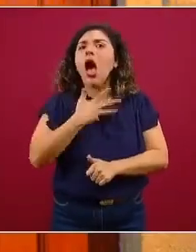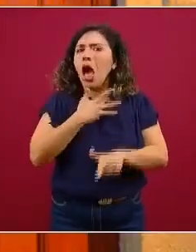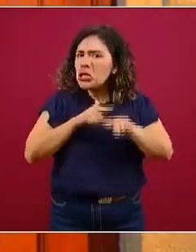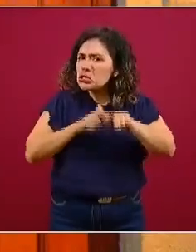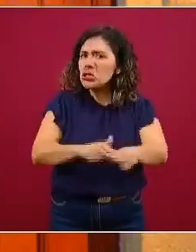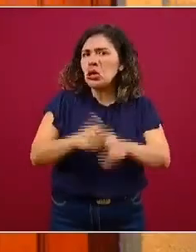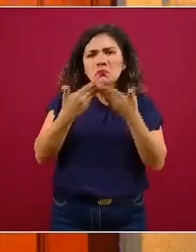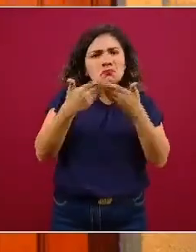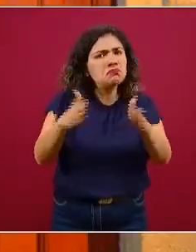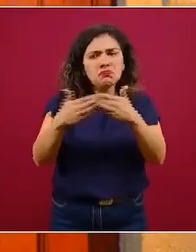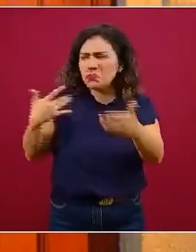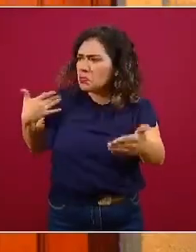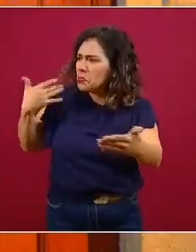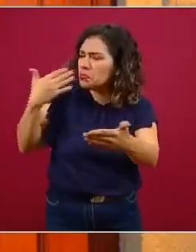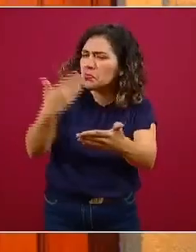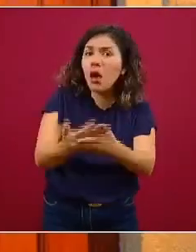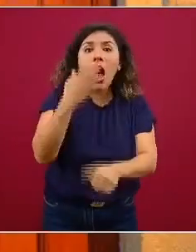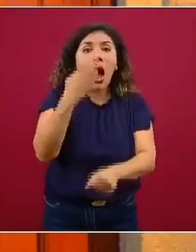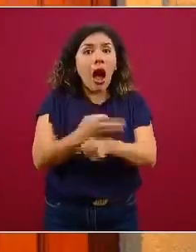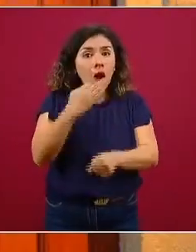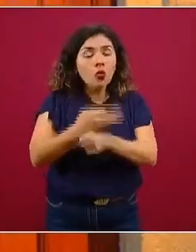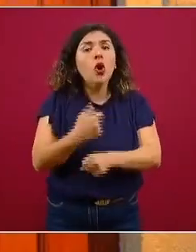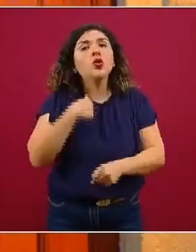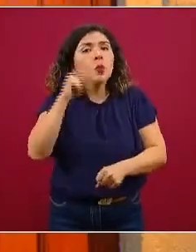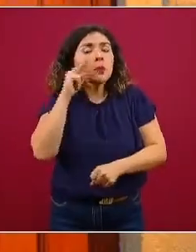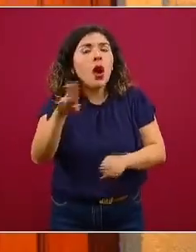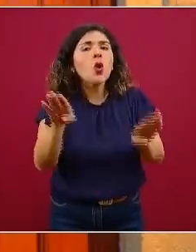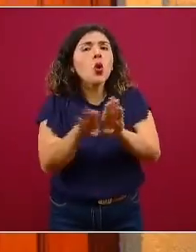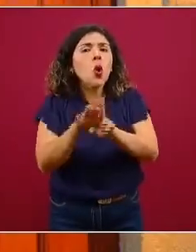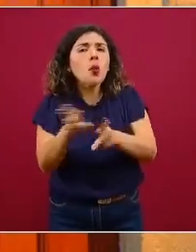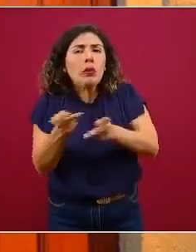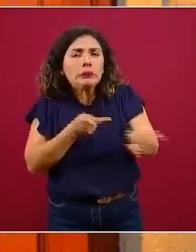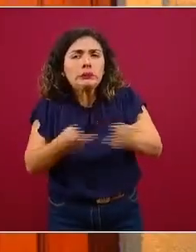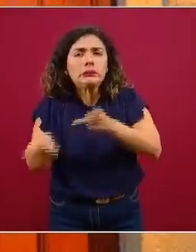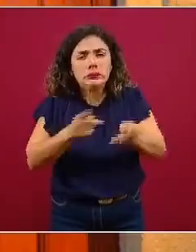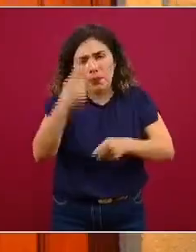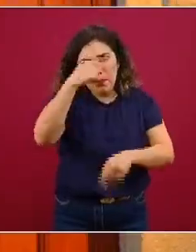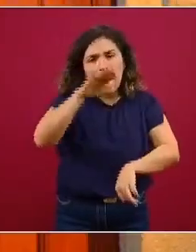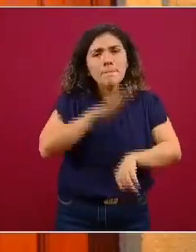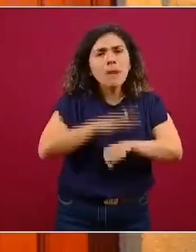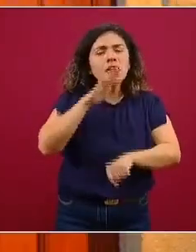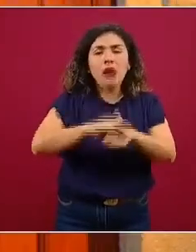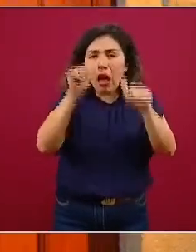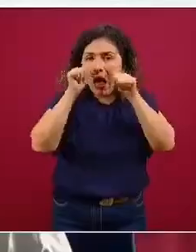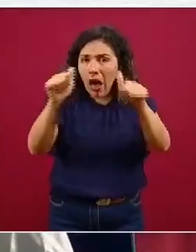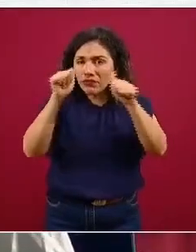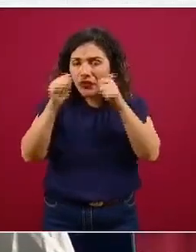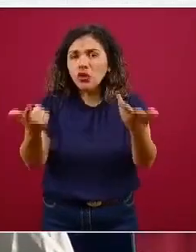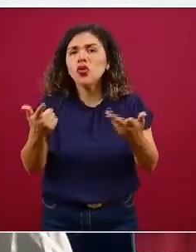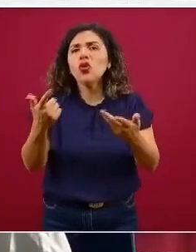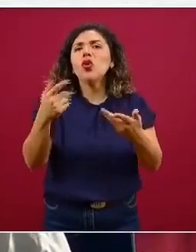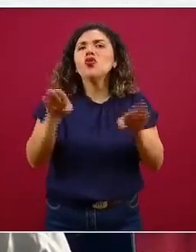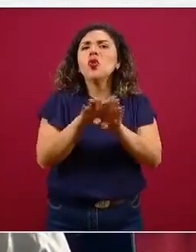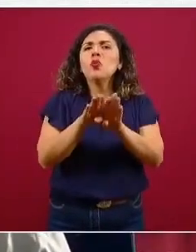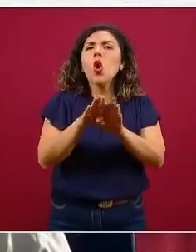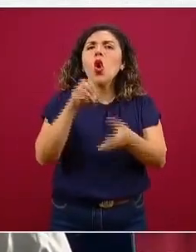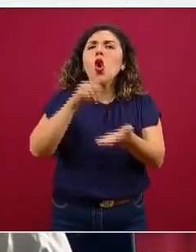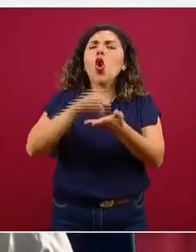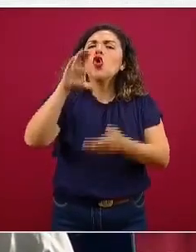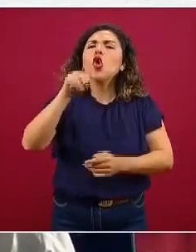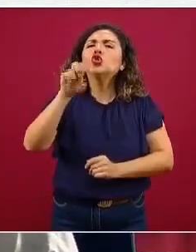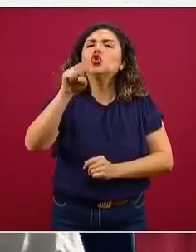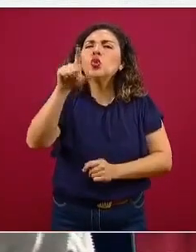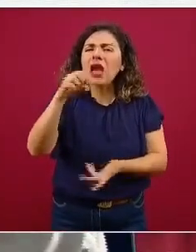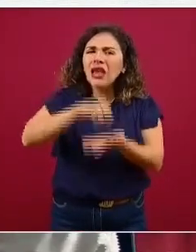continuaron. Y actualmente estamos viendo un restablecimiento de los demás servicios ambulatorios en las consultas externas, precisamente